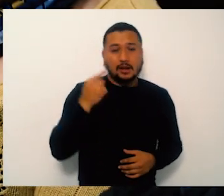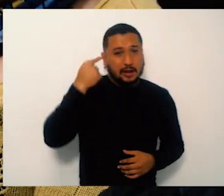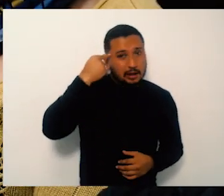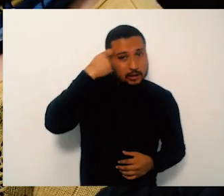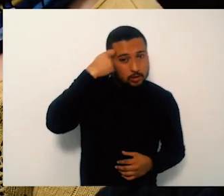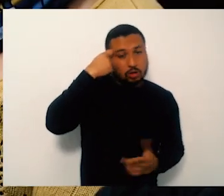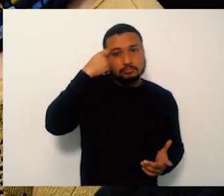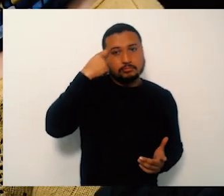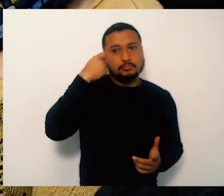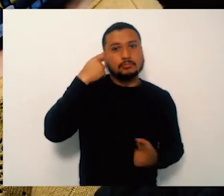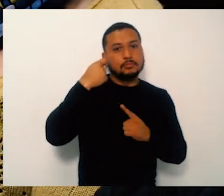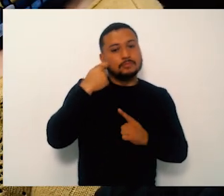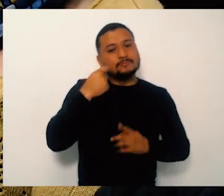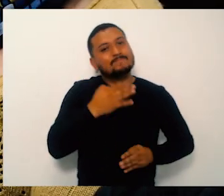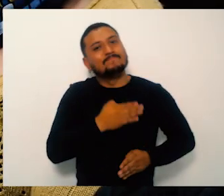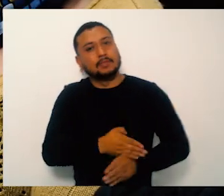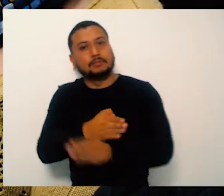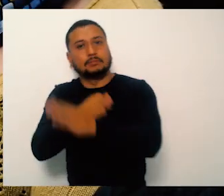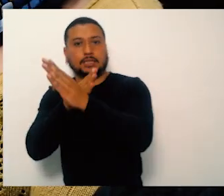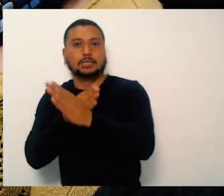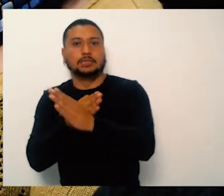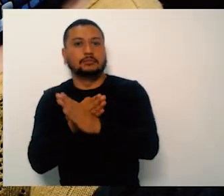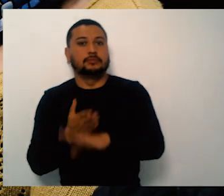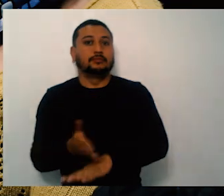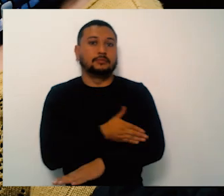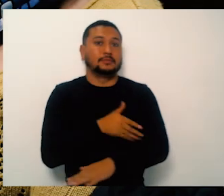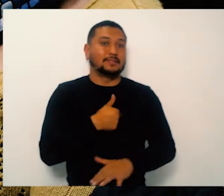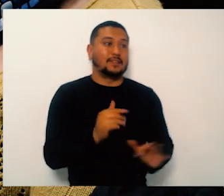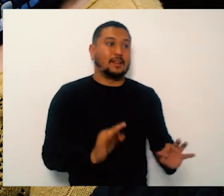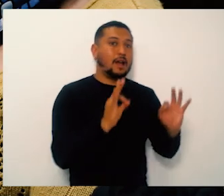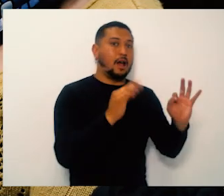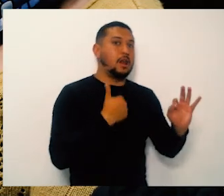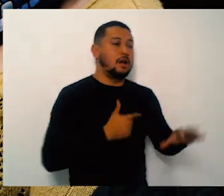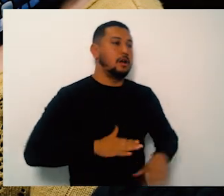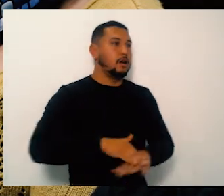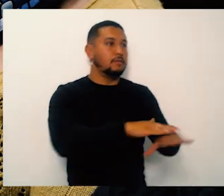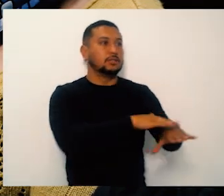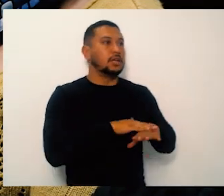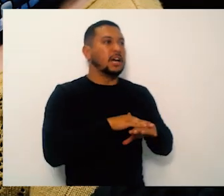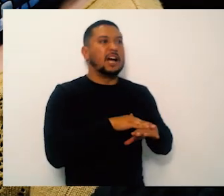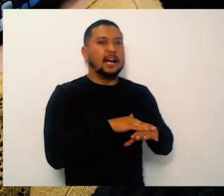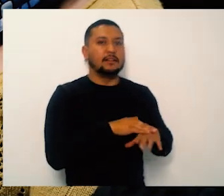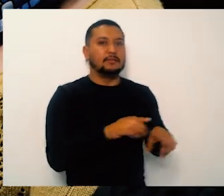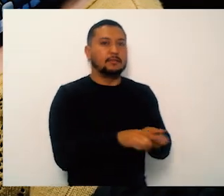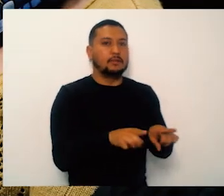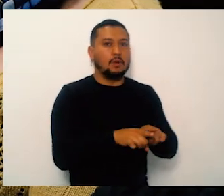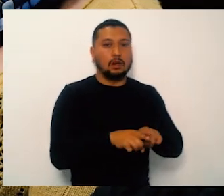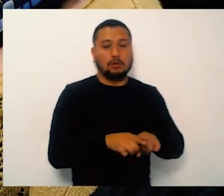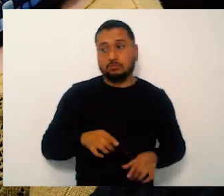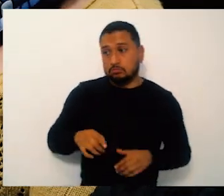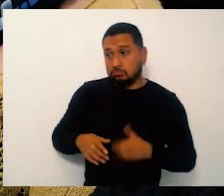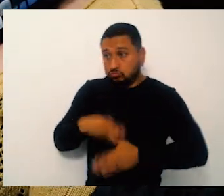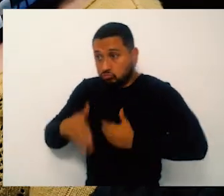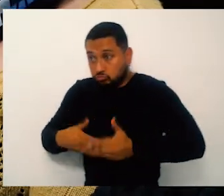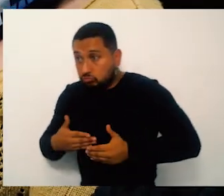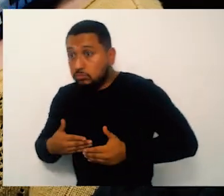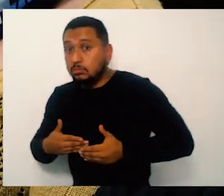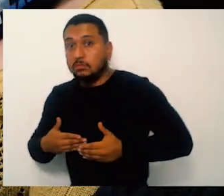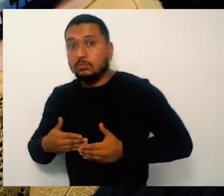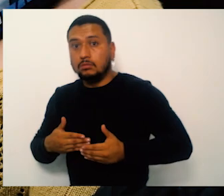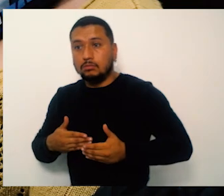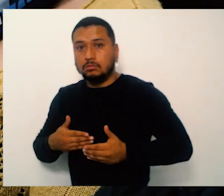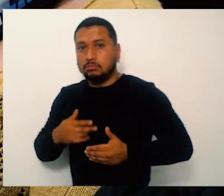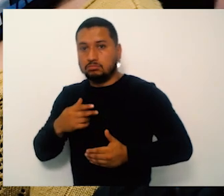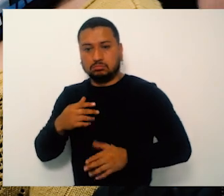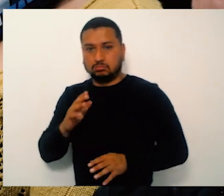un centro de excelencia en no solo rescate de órganos, sino trasplante de órganos también hay en esa institución.